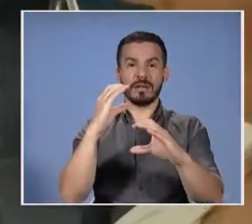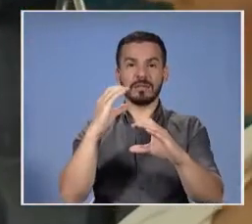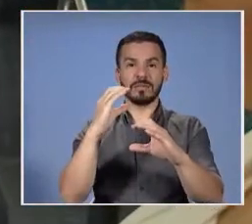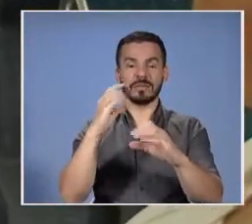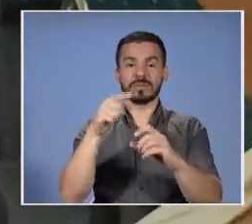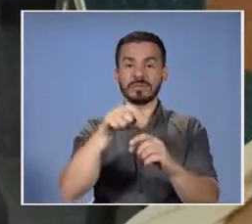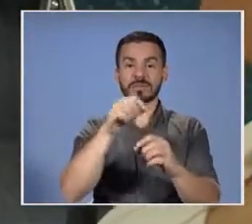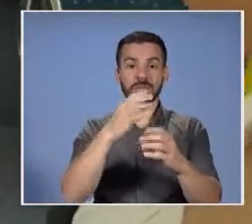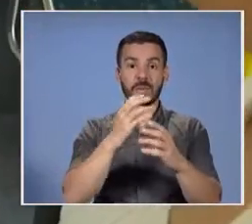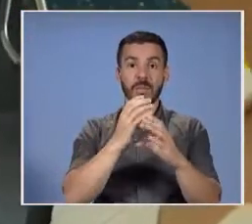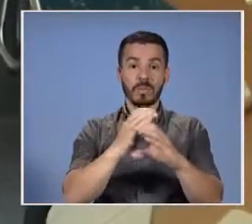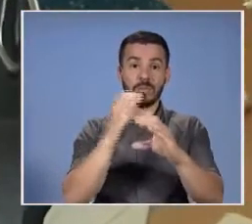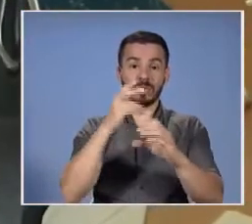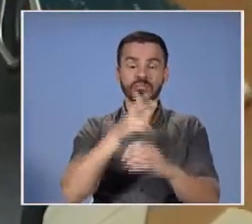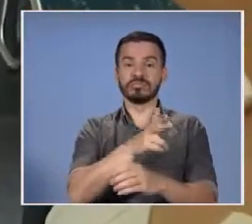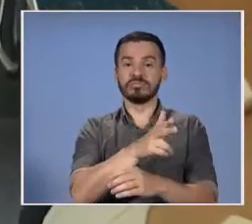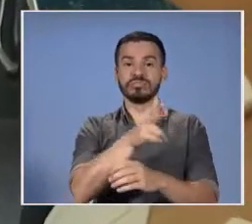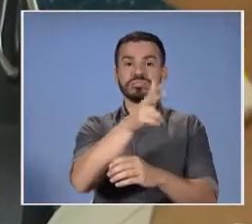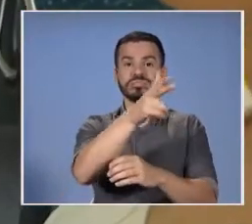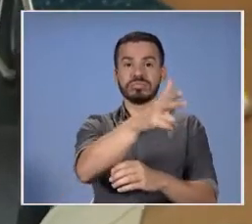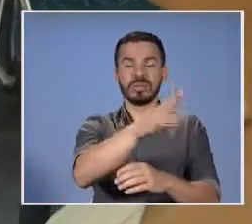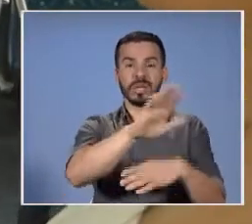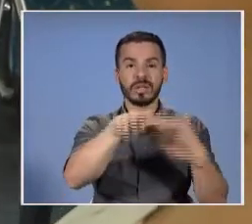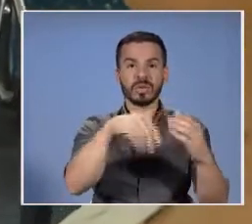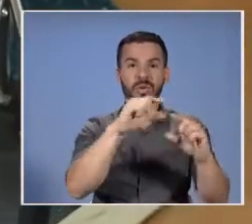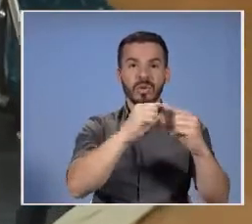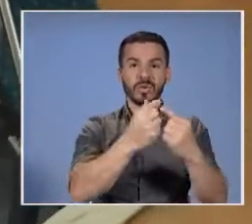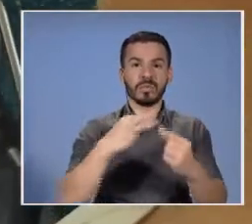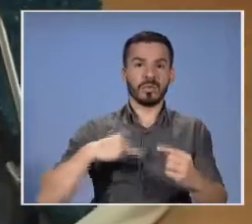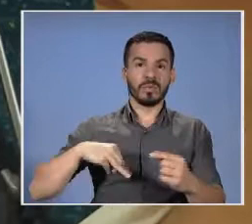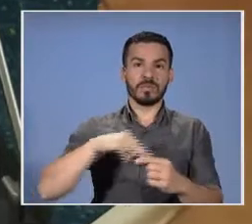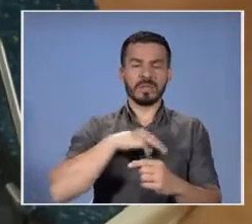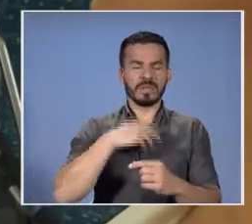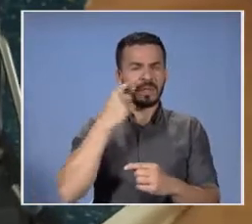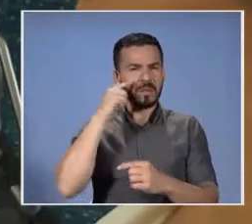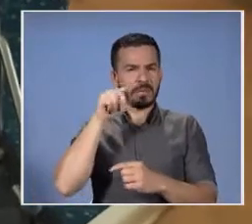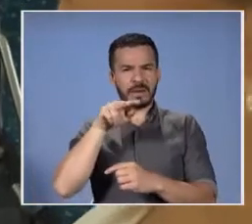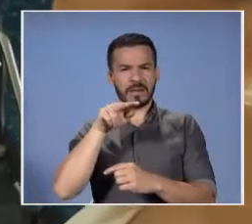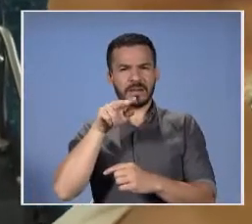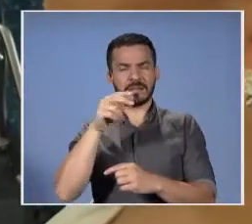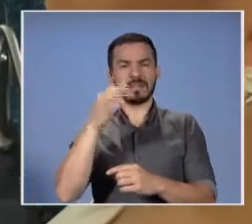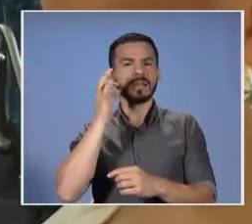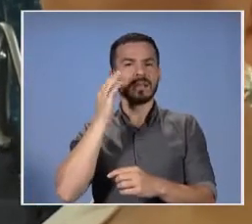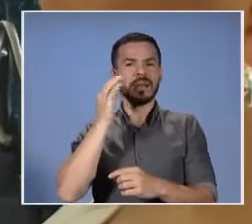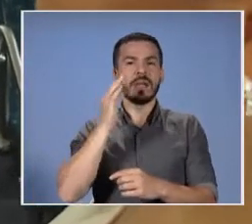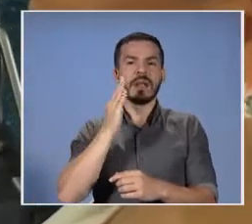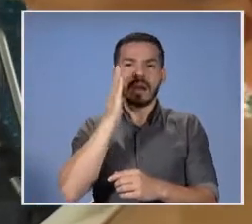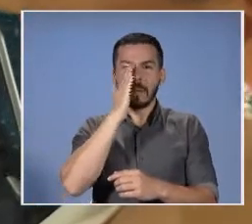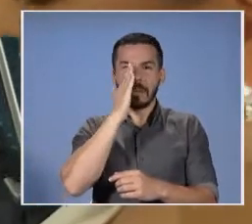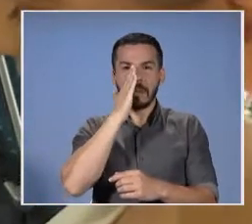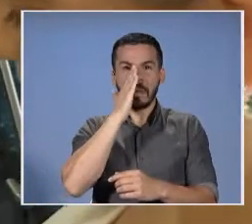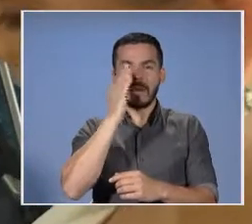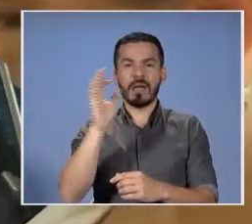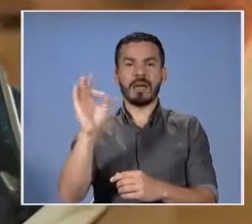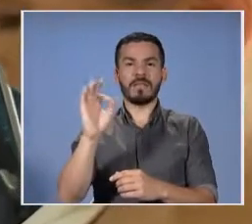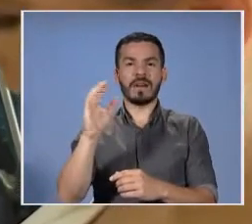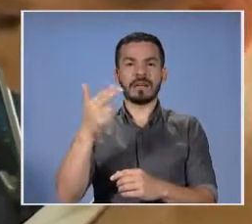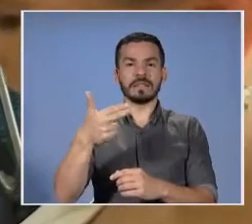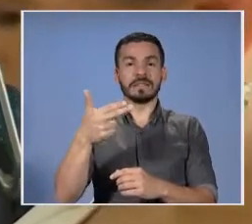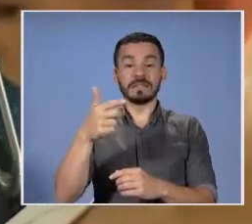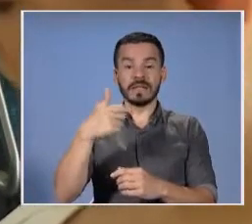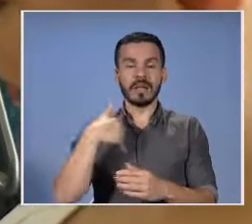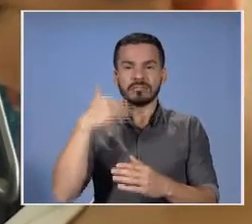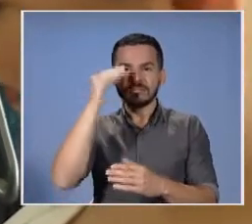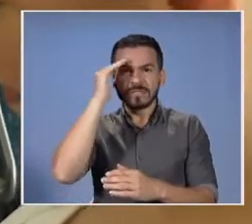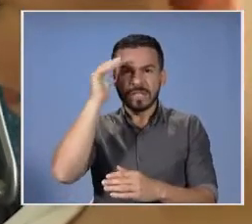que va a trasladarlo a él y a todo el gabinete. Y me parece que esa es la madre de Franklin Chan. Correcto. La está saludando en